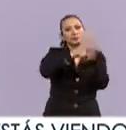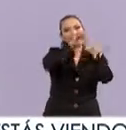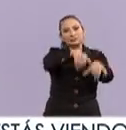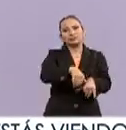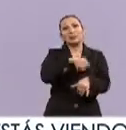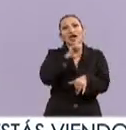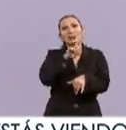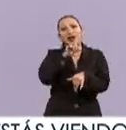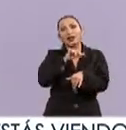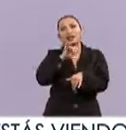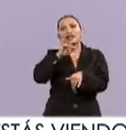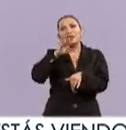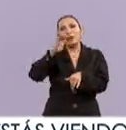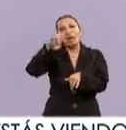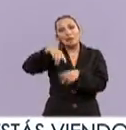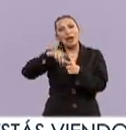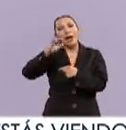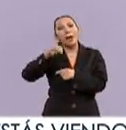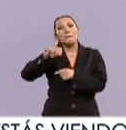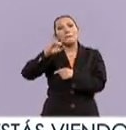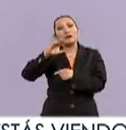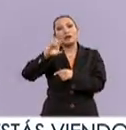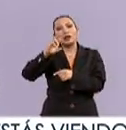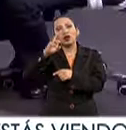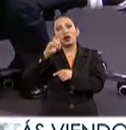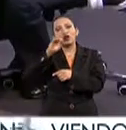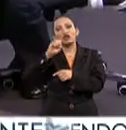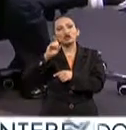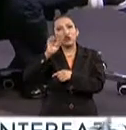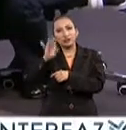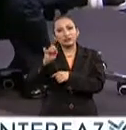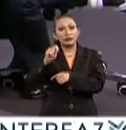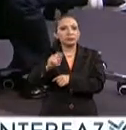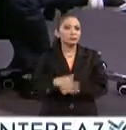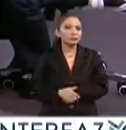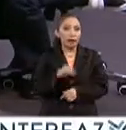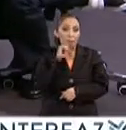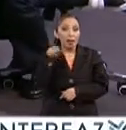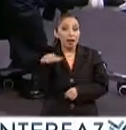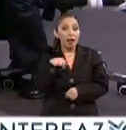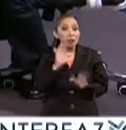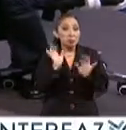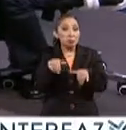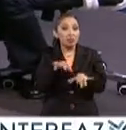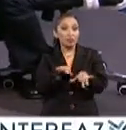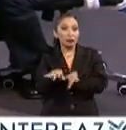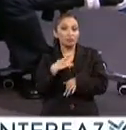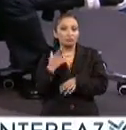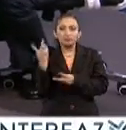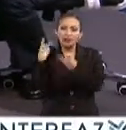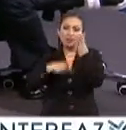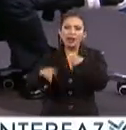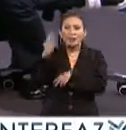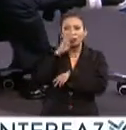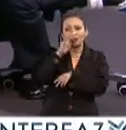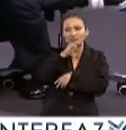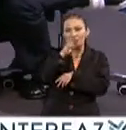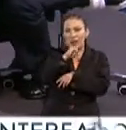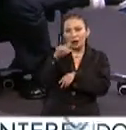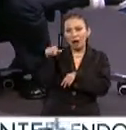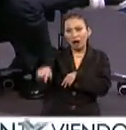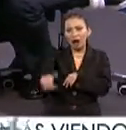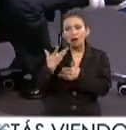Oldatum, de Inti, de IBM, de Microsoft. Claro. ¿Cómo lo está recibiendo? Bueno, usted, quien viene precisamente desde Mazatlán